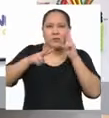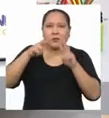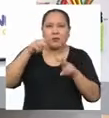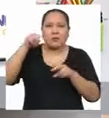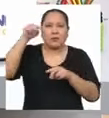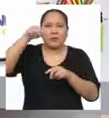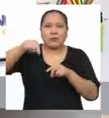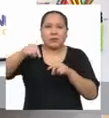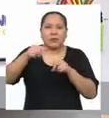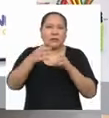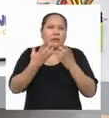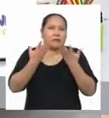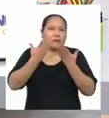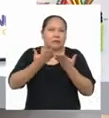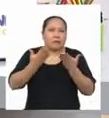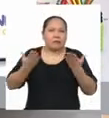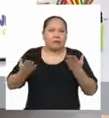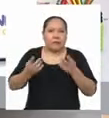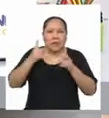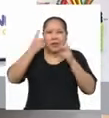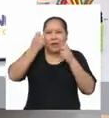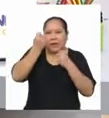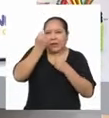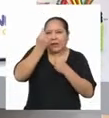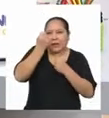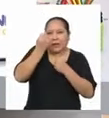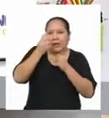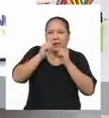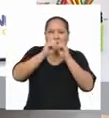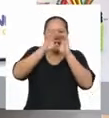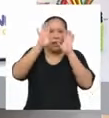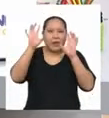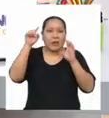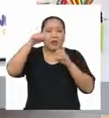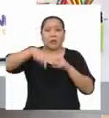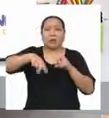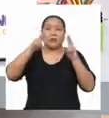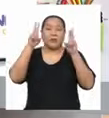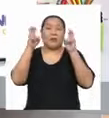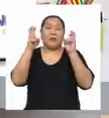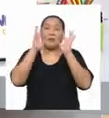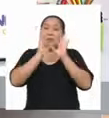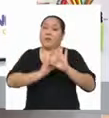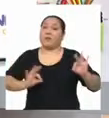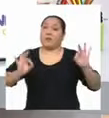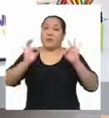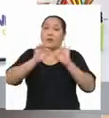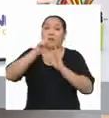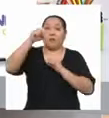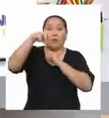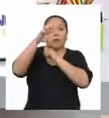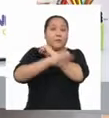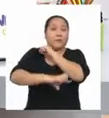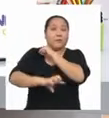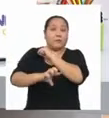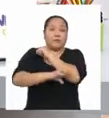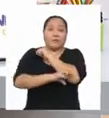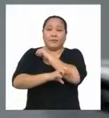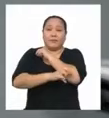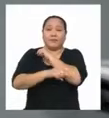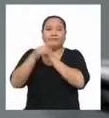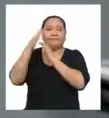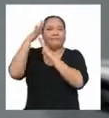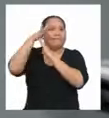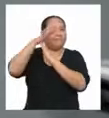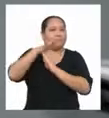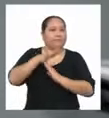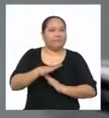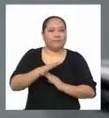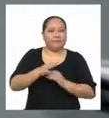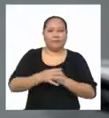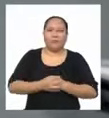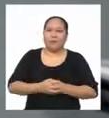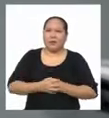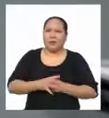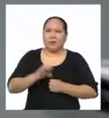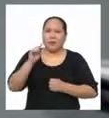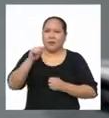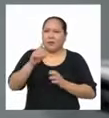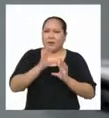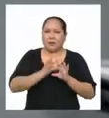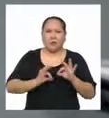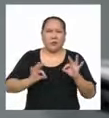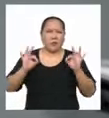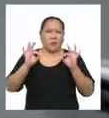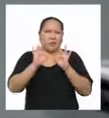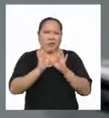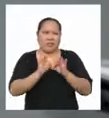actividades para entender mejor un tema importante para el país La discriminación ¿Tan importante que le